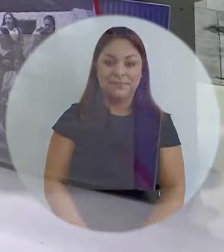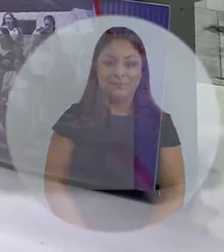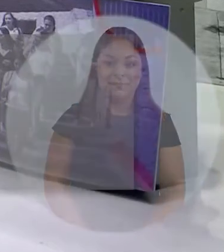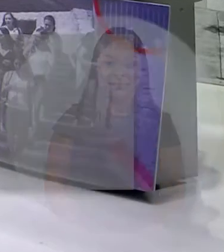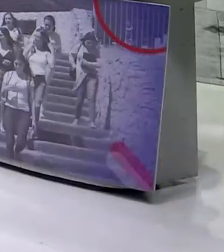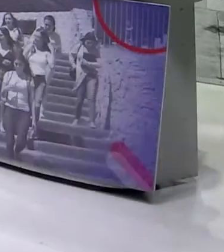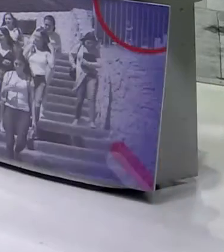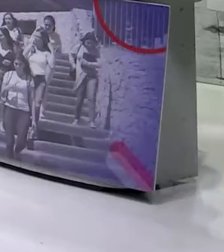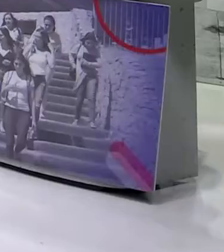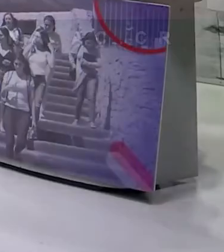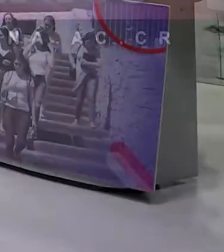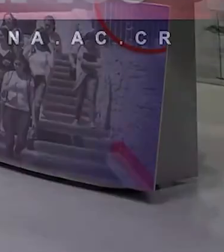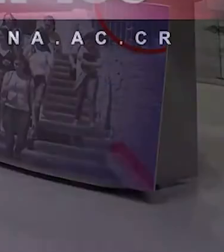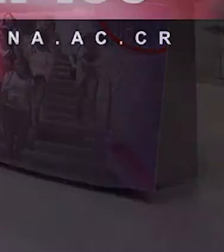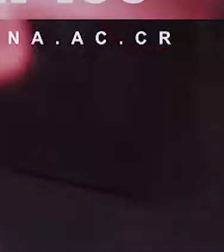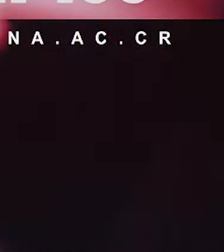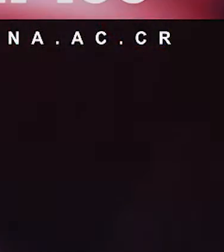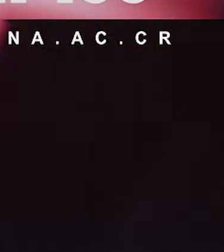volvemos